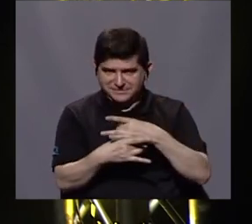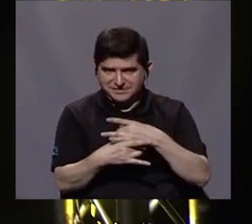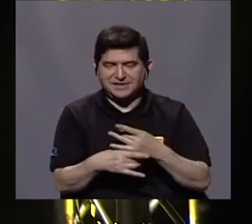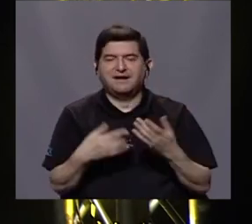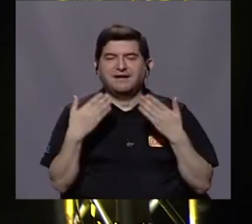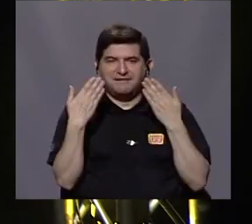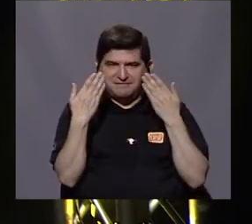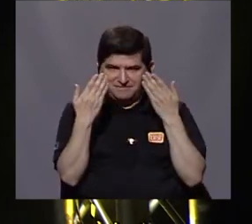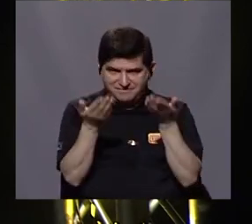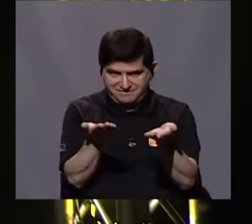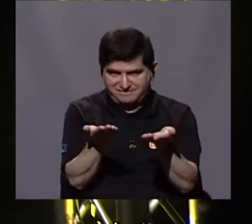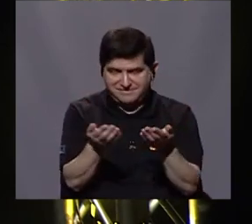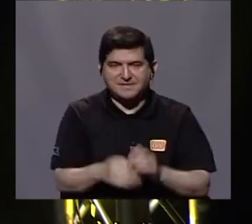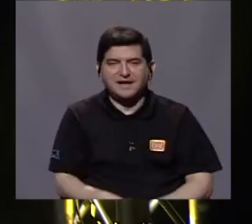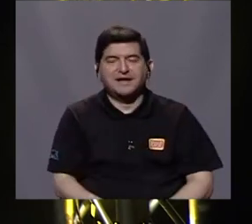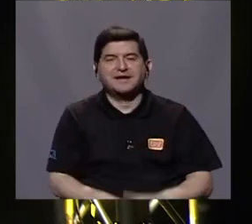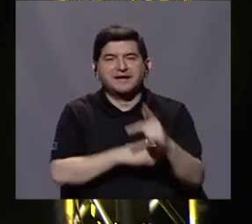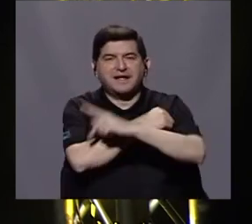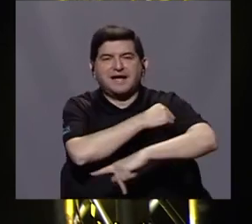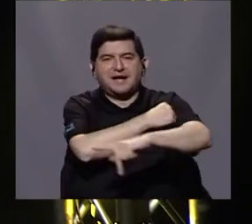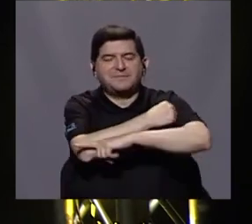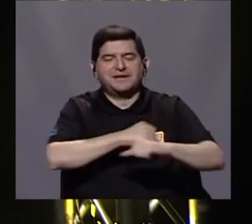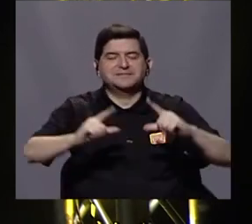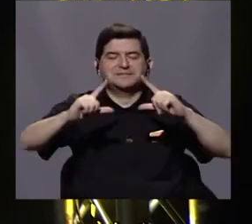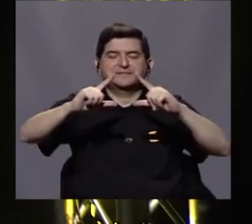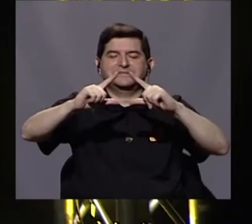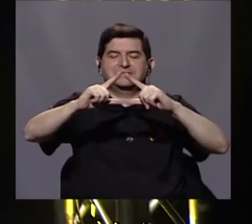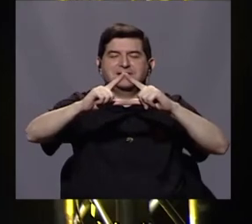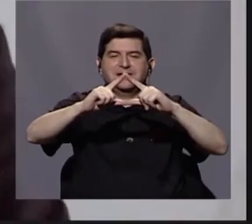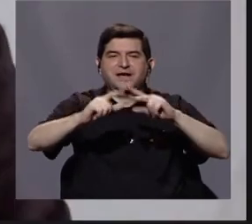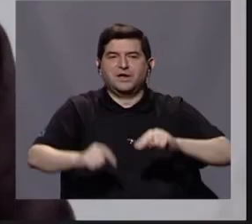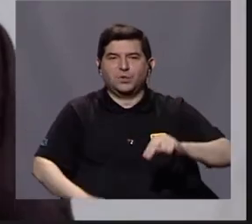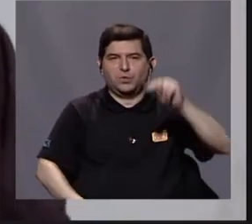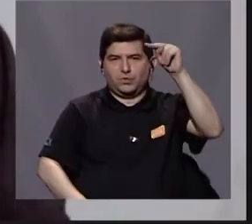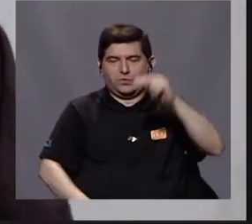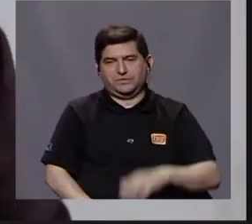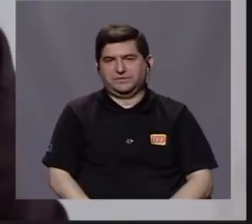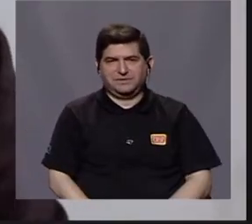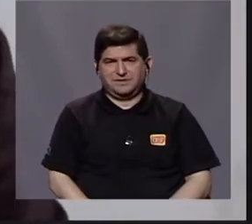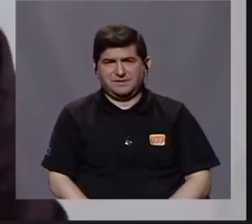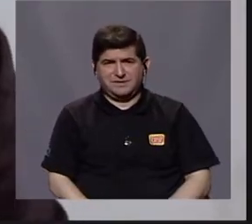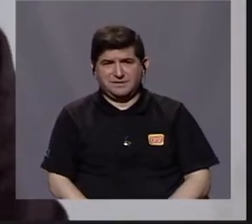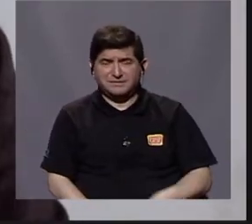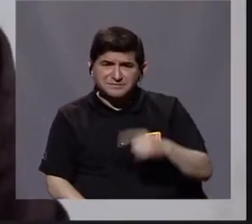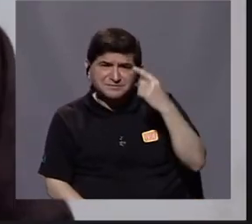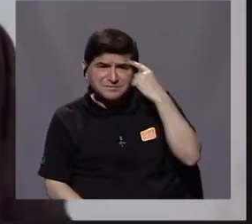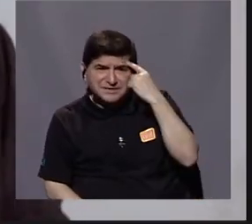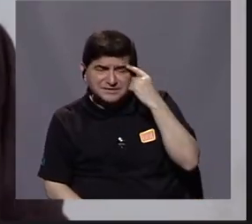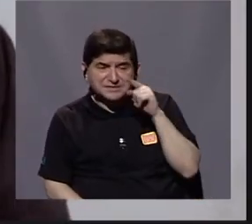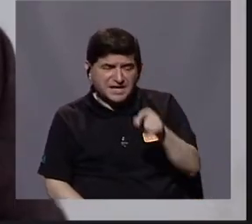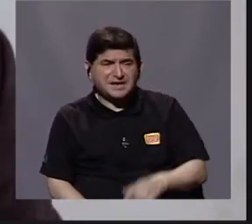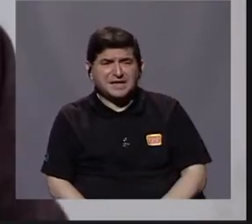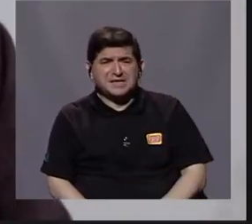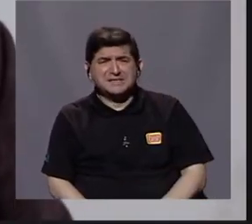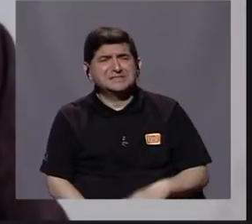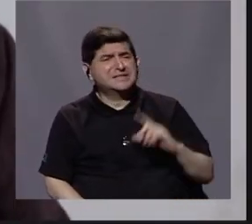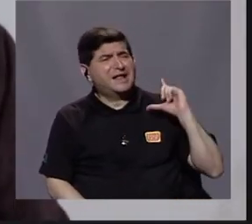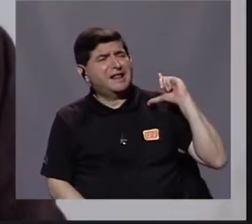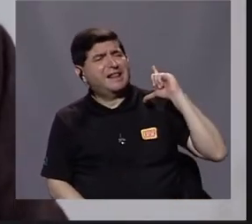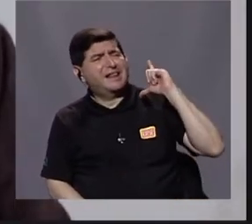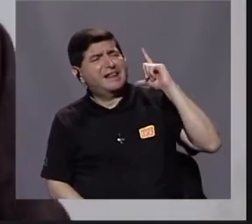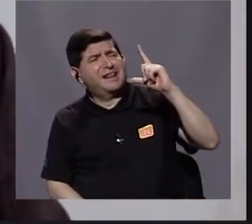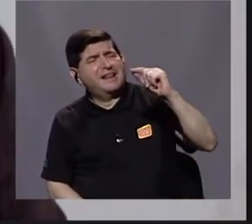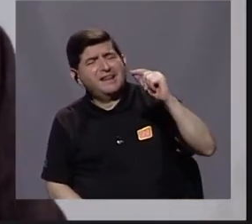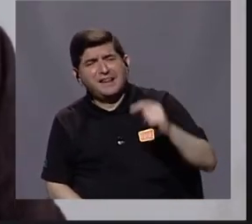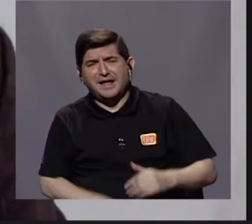otorgamiento de los países del Triángulo del Norte. Por eso aventurarse a hacer esa enorme travesía. Sin